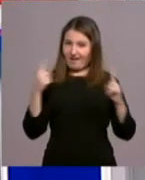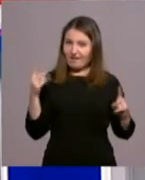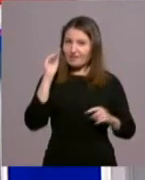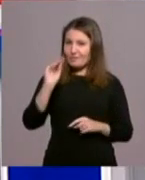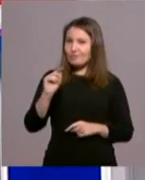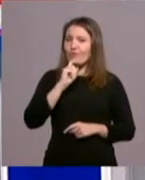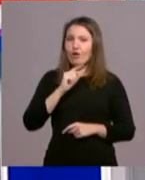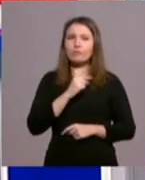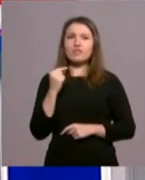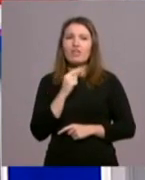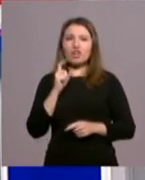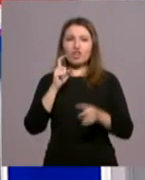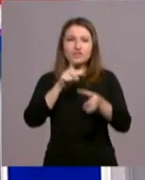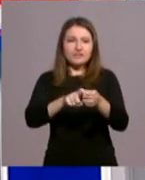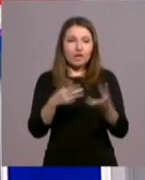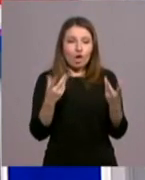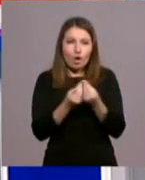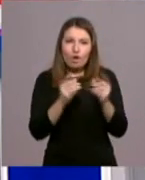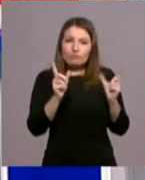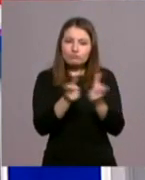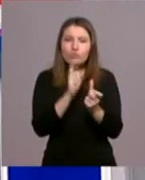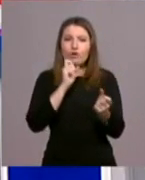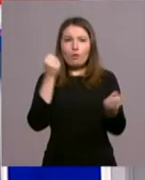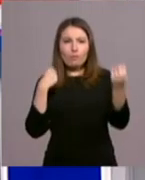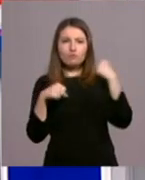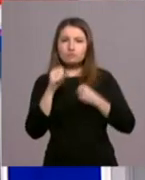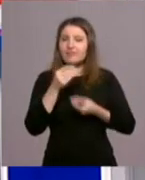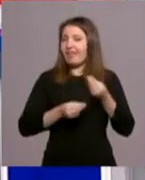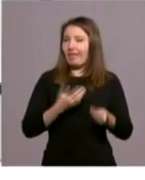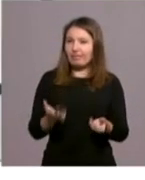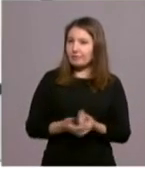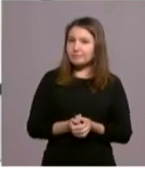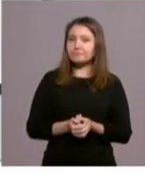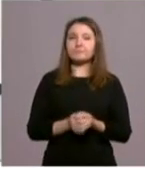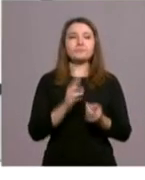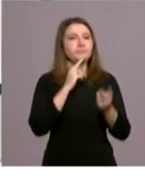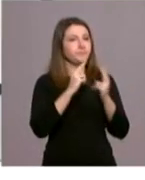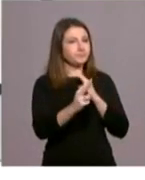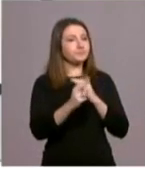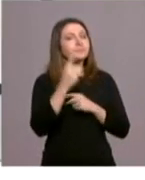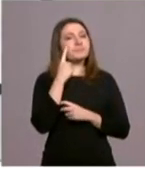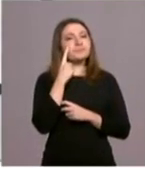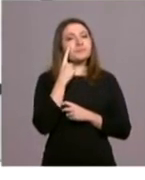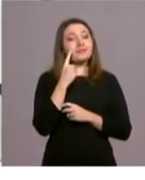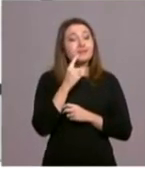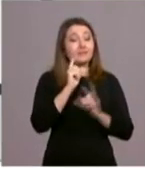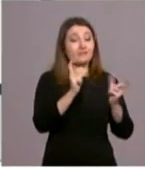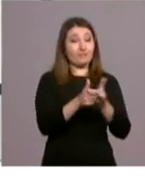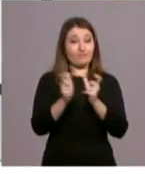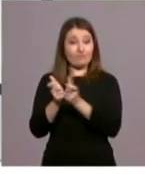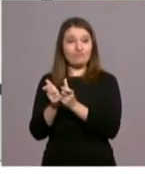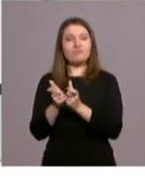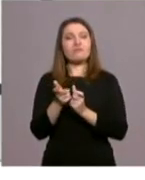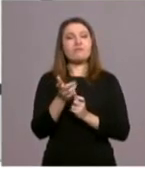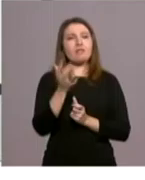¿Cómo se trabaja con ellos? ¿Cómo trabaja un sacerdote con estas personas? Pues mira, las hermandades desde luego tienen una